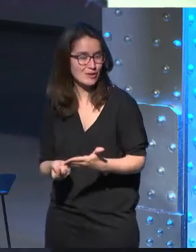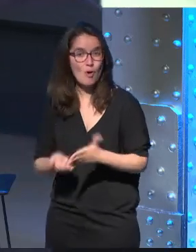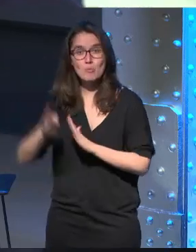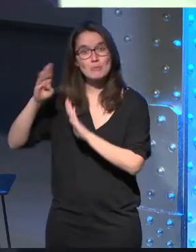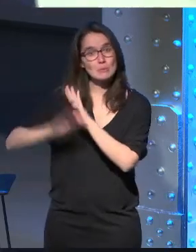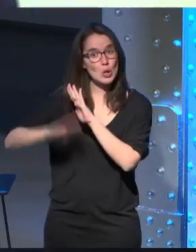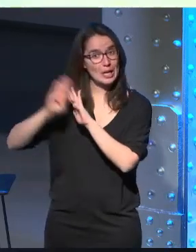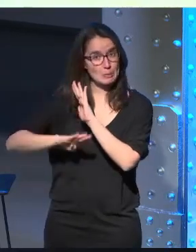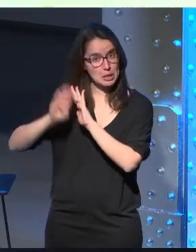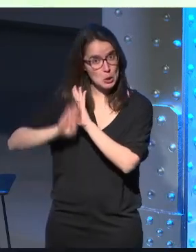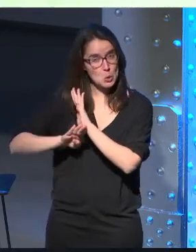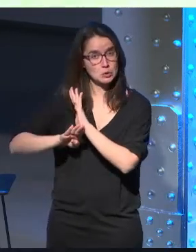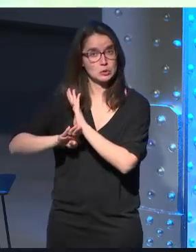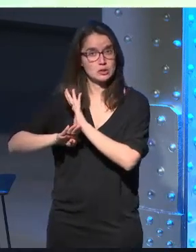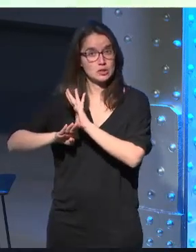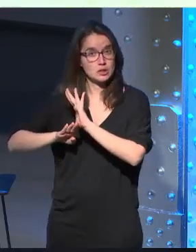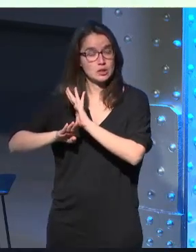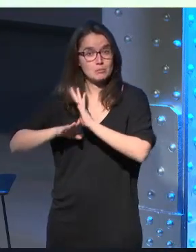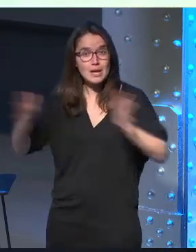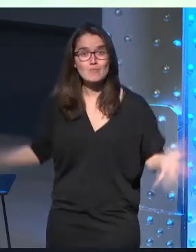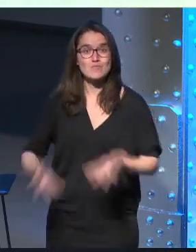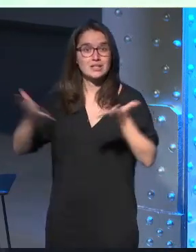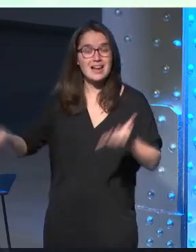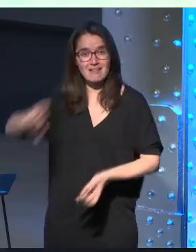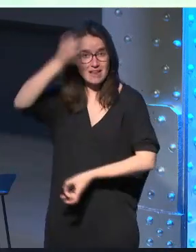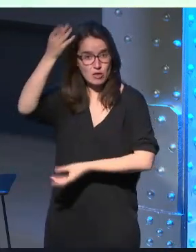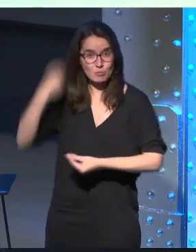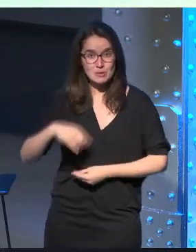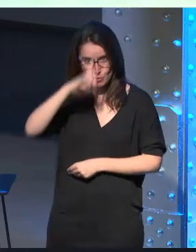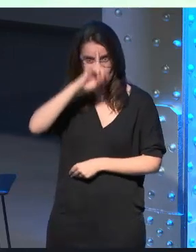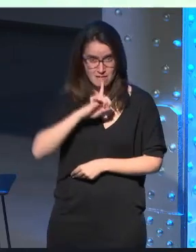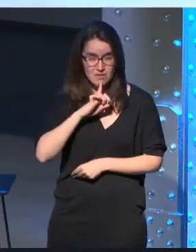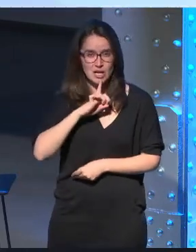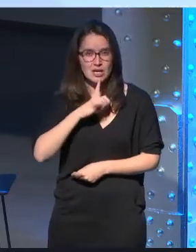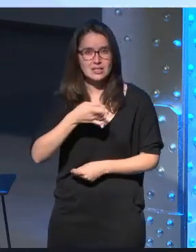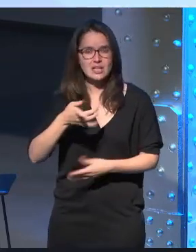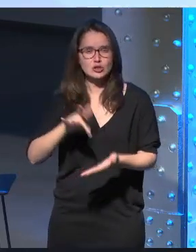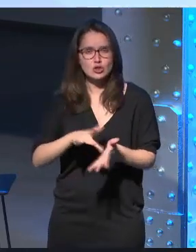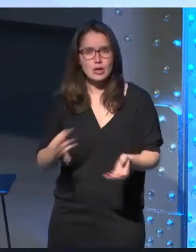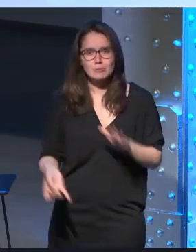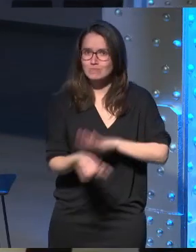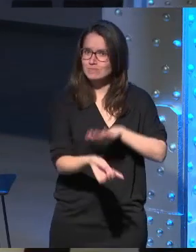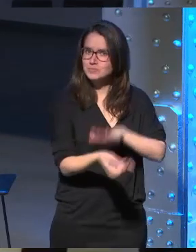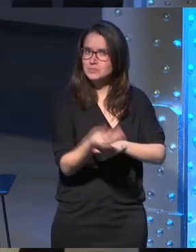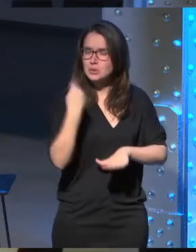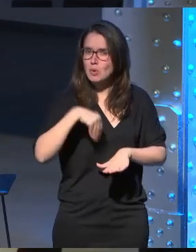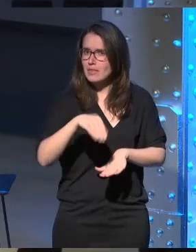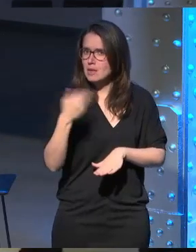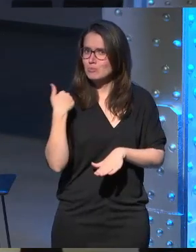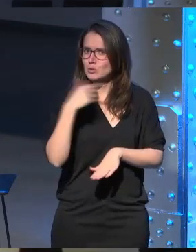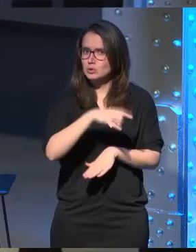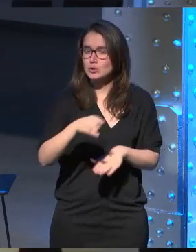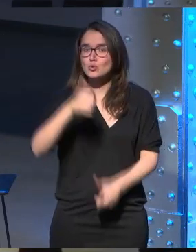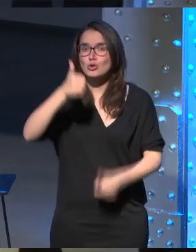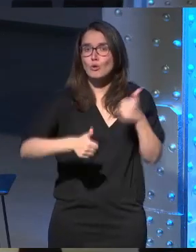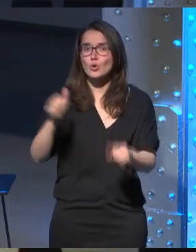programación y para fomentar la creación de este tipo de perfiles existen ya iniciativas como el que fue hace unos meses el